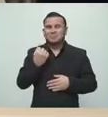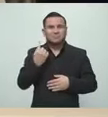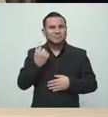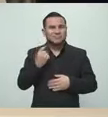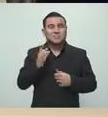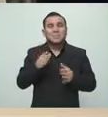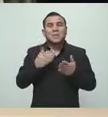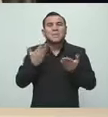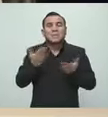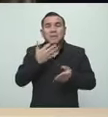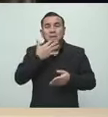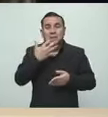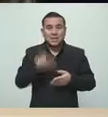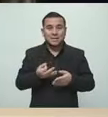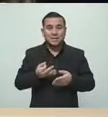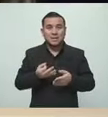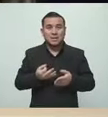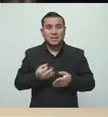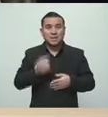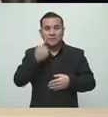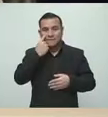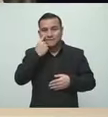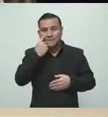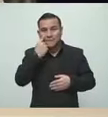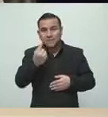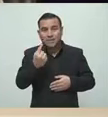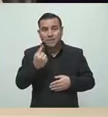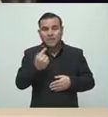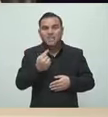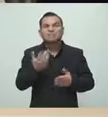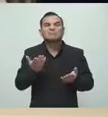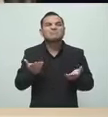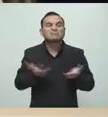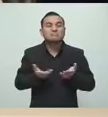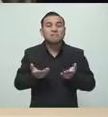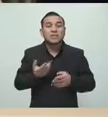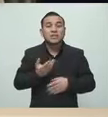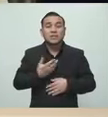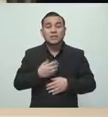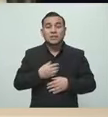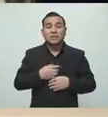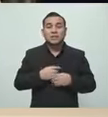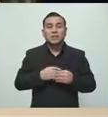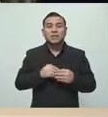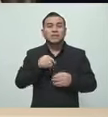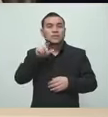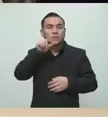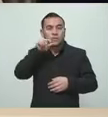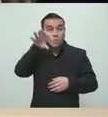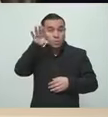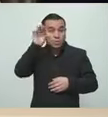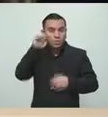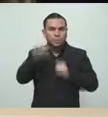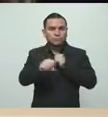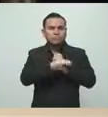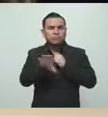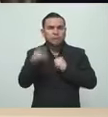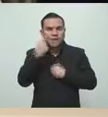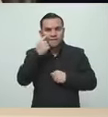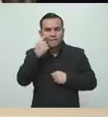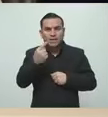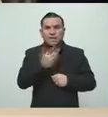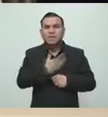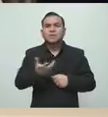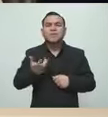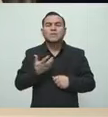la verdad es que al final incluso vimos unos tuits. Yo me di cuenta a través de las redes sociales, de las